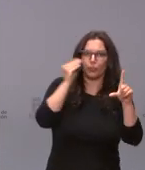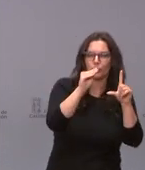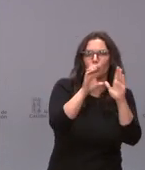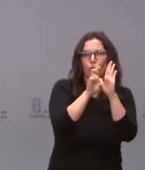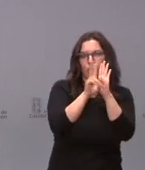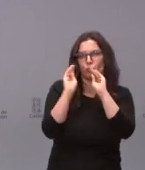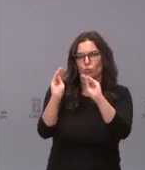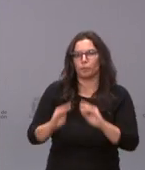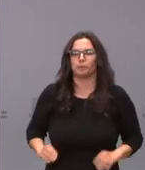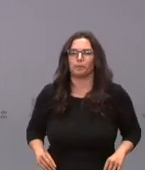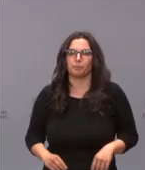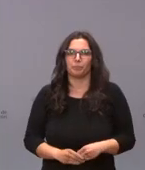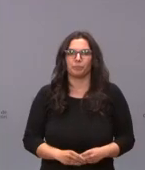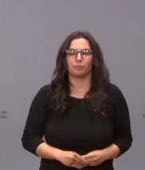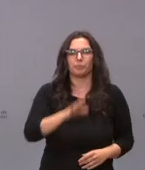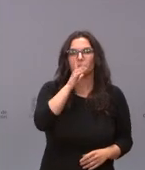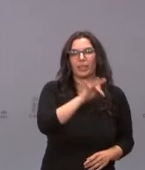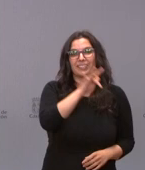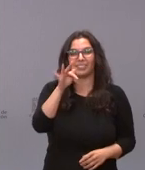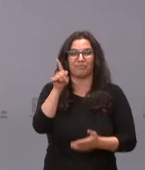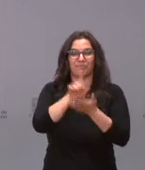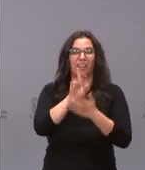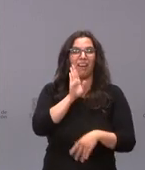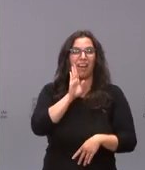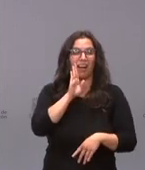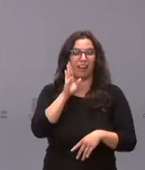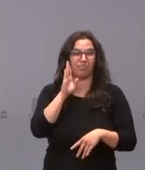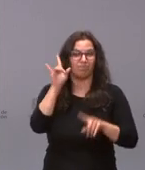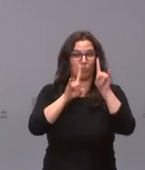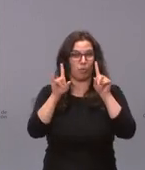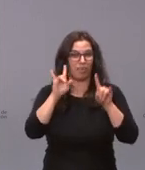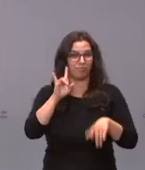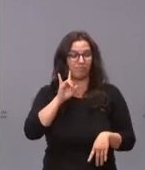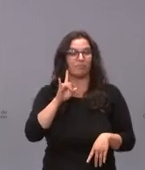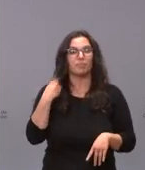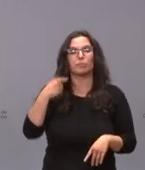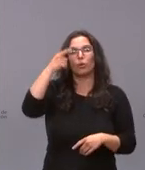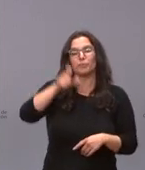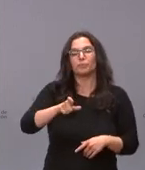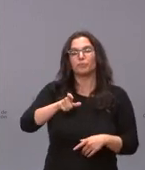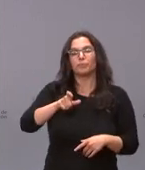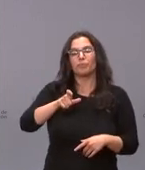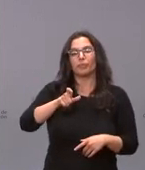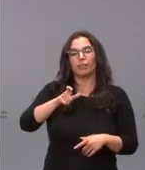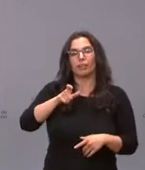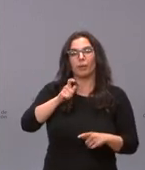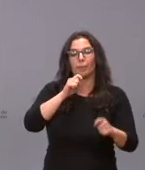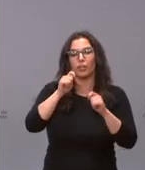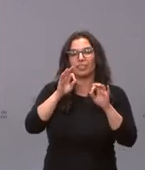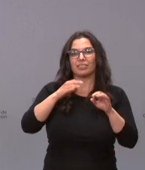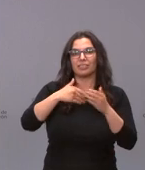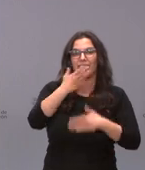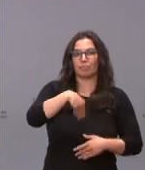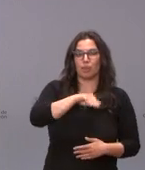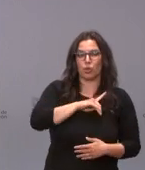todos ellos vamos a intentar recuperar la comunicación con el español noticias castilla y león luís falcón